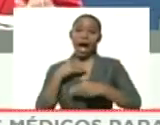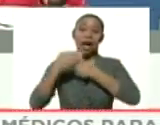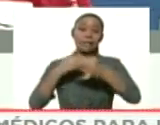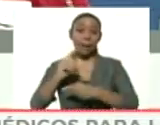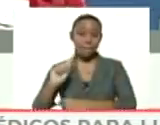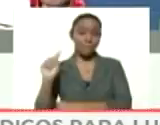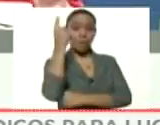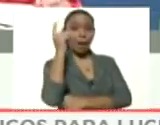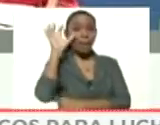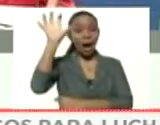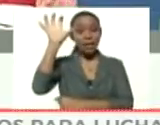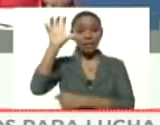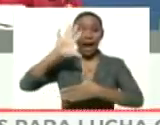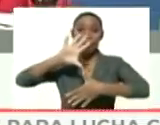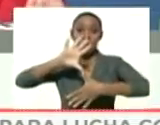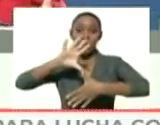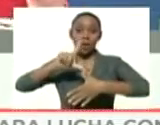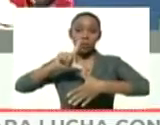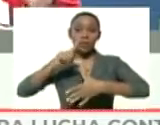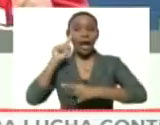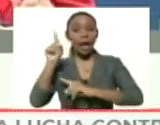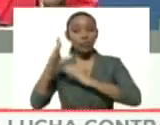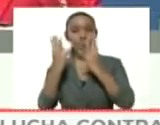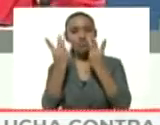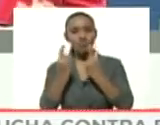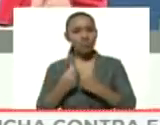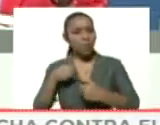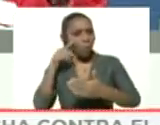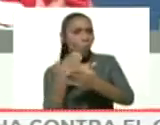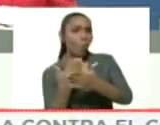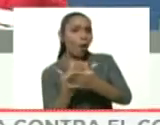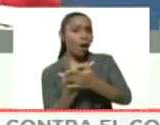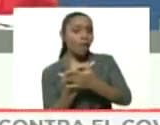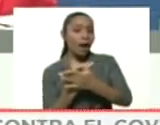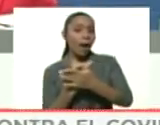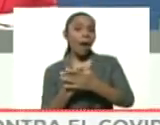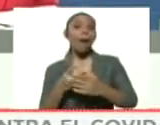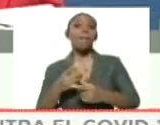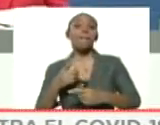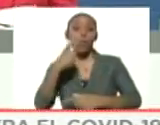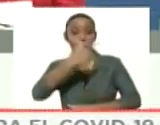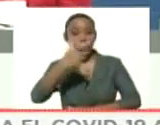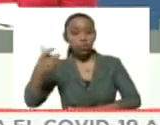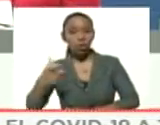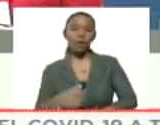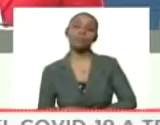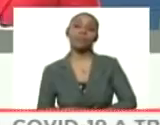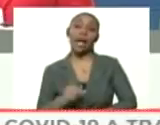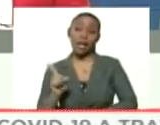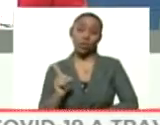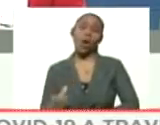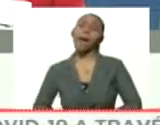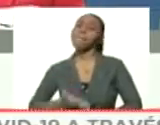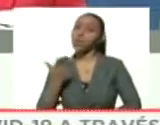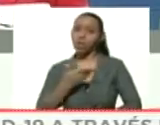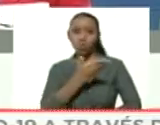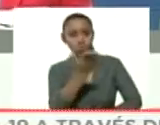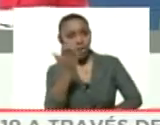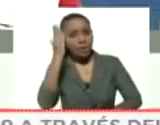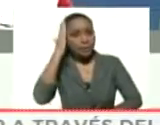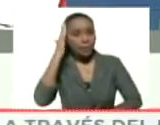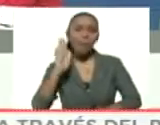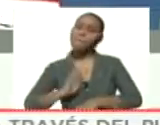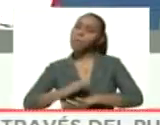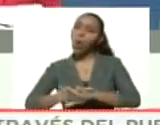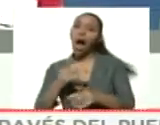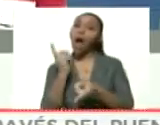país de América Latina en número de pruebas por habitante. Esto es muy importante que se sepa, porque hay